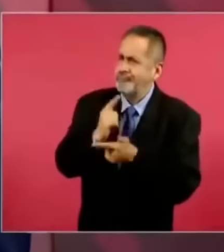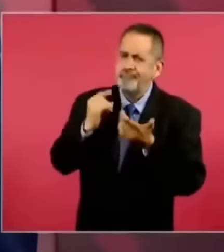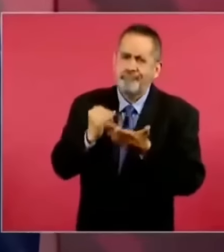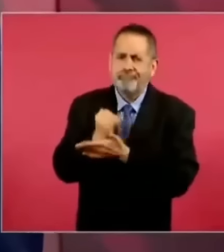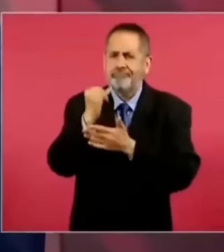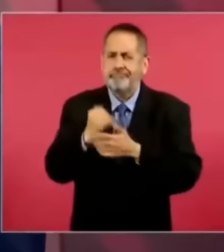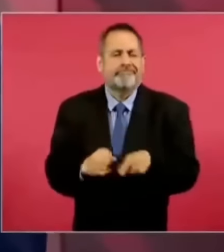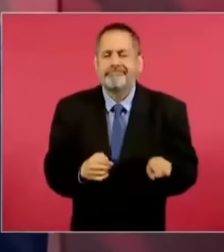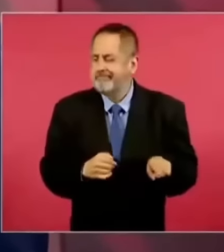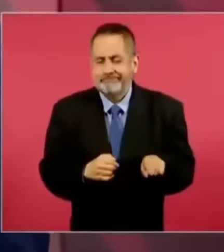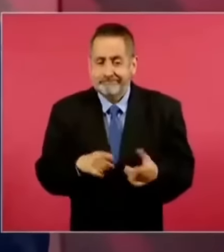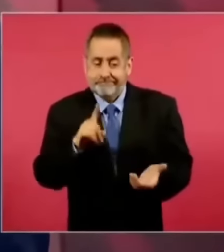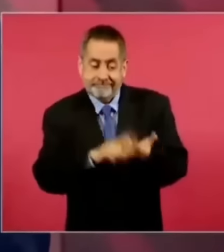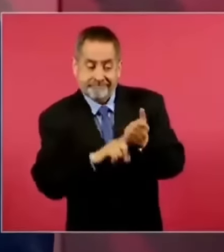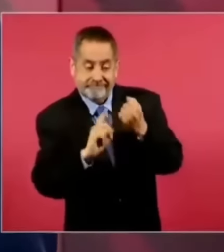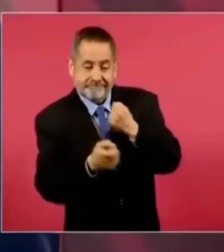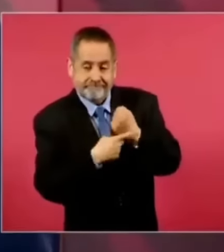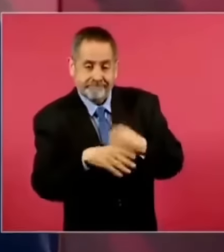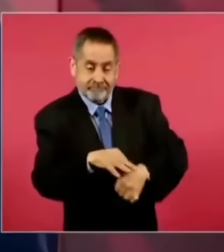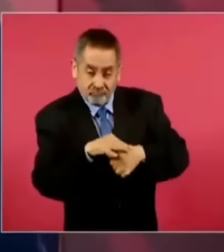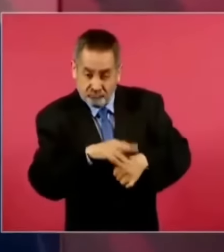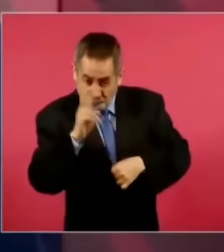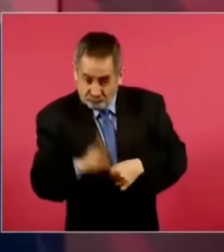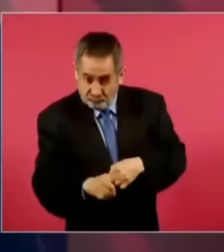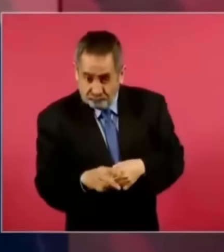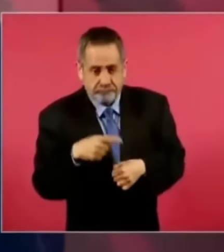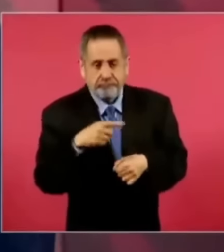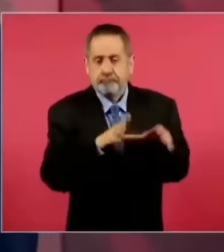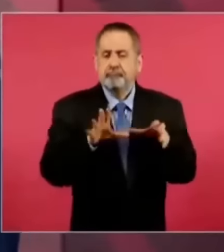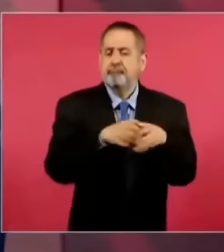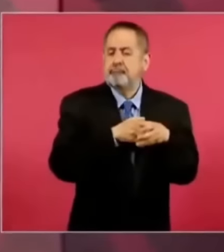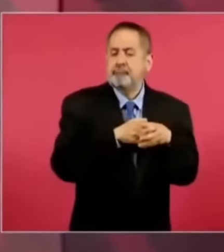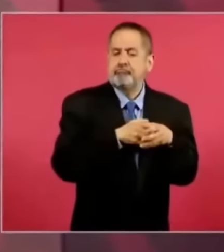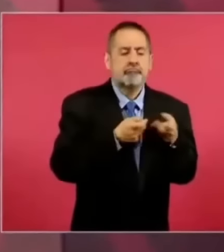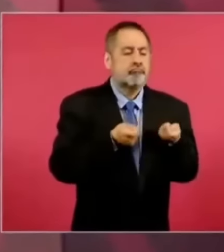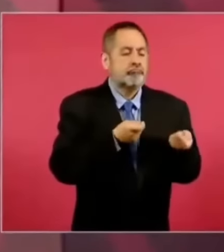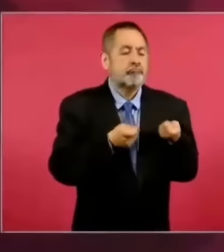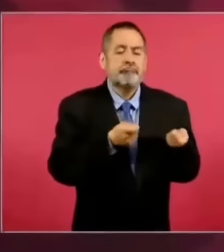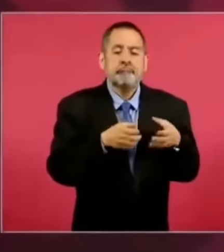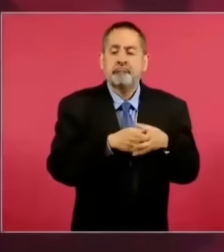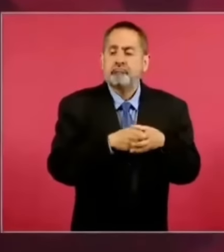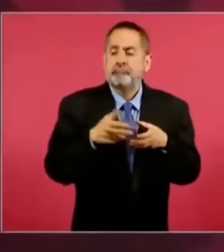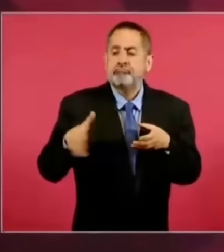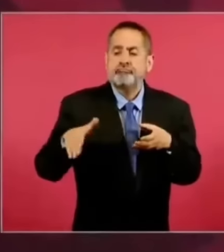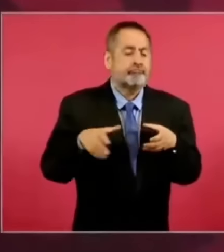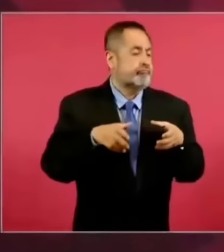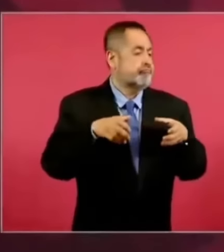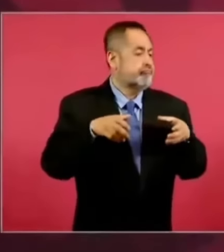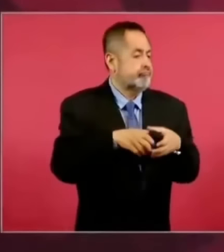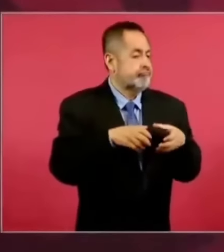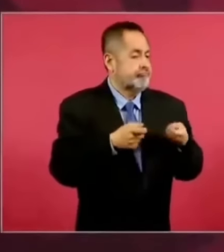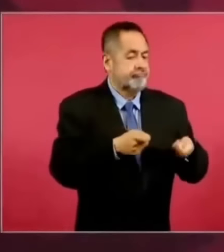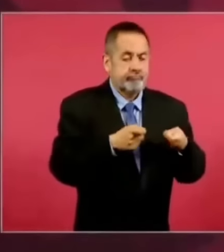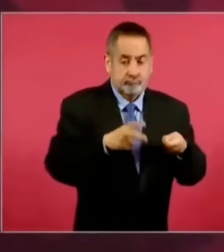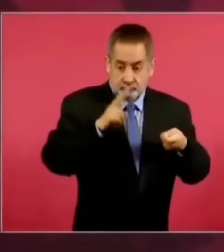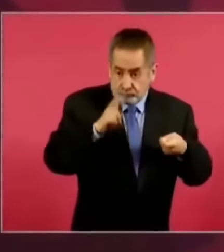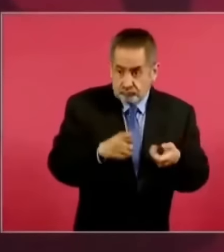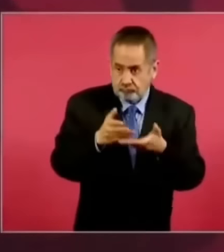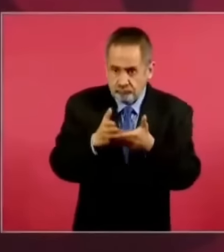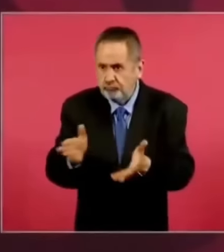es un gobierno faccioso, no es un gobierno